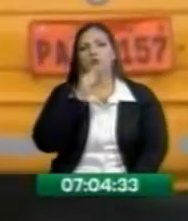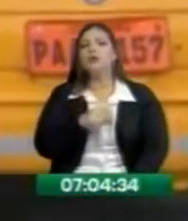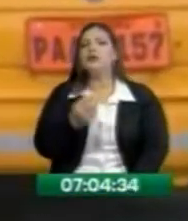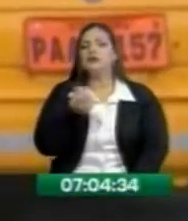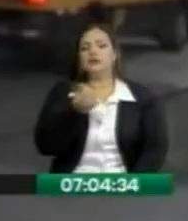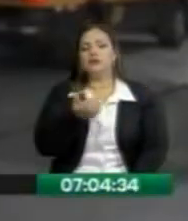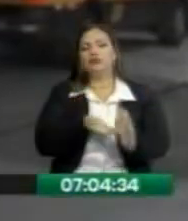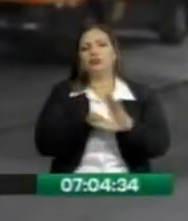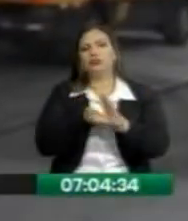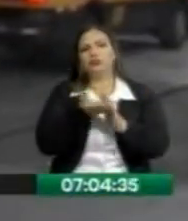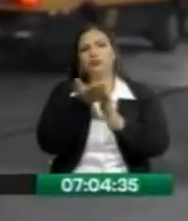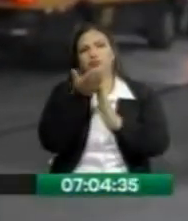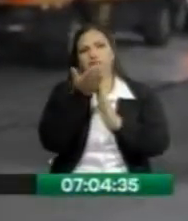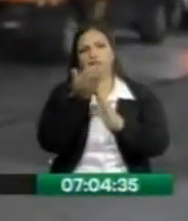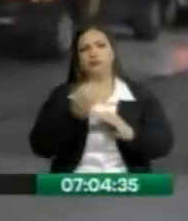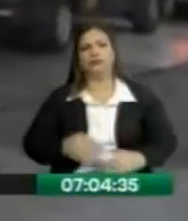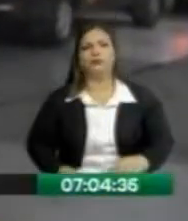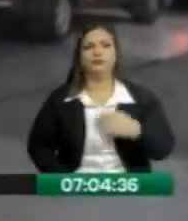combustible.